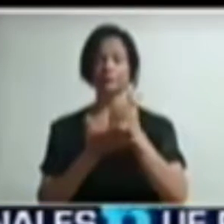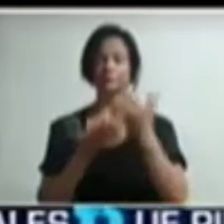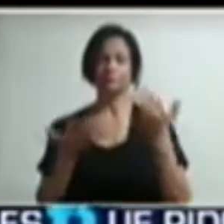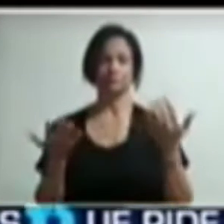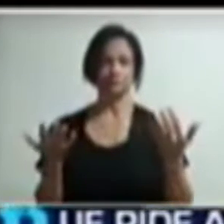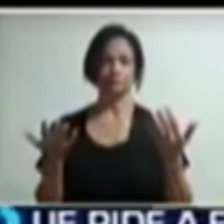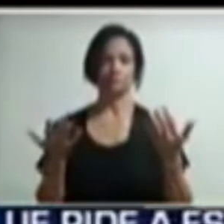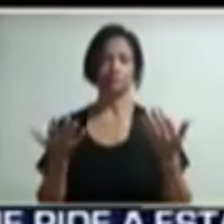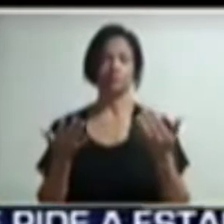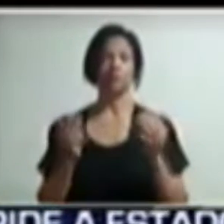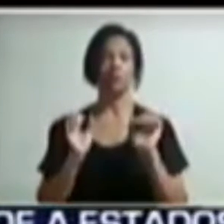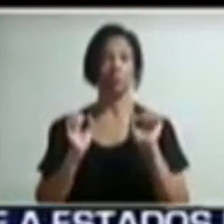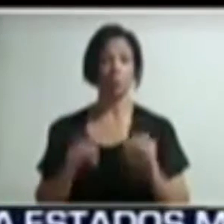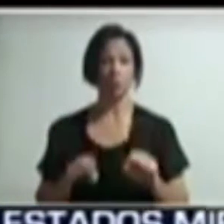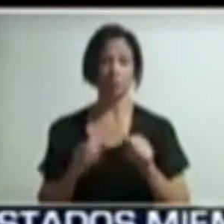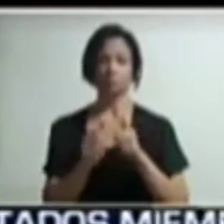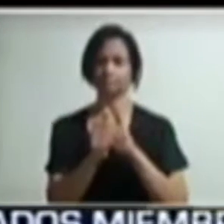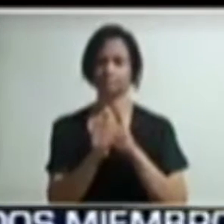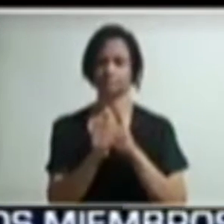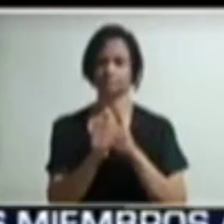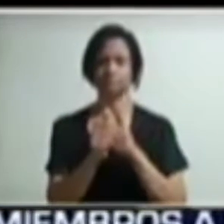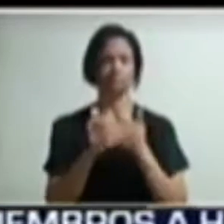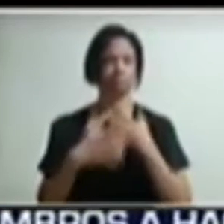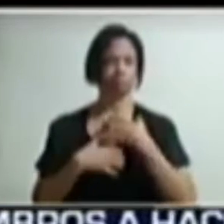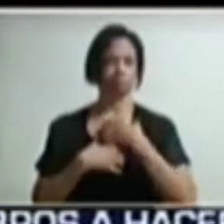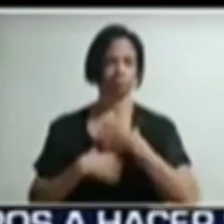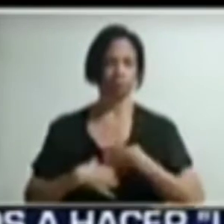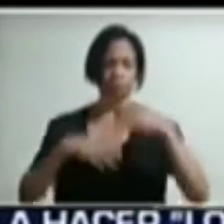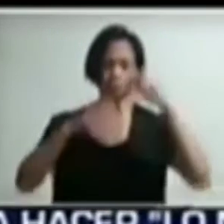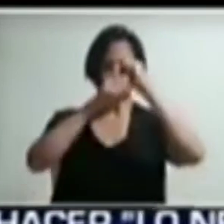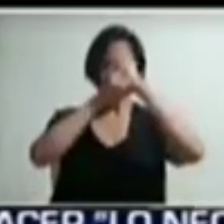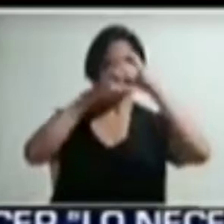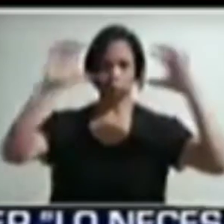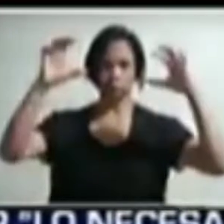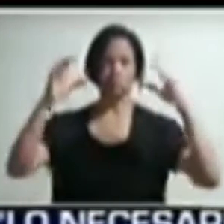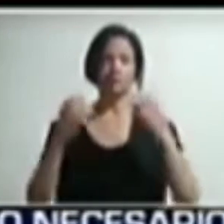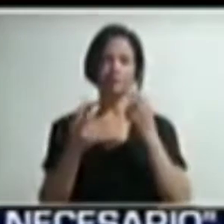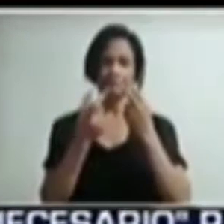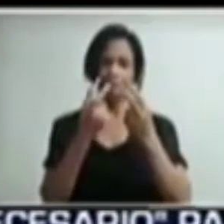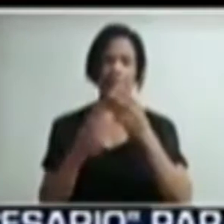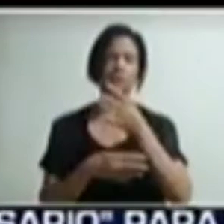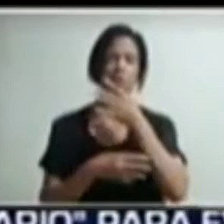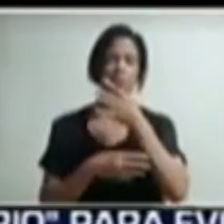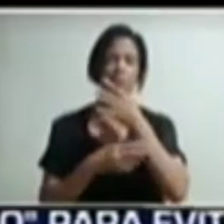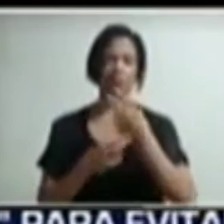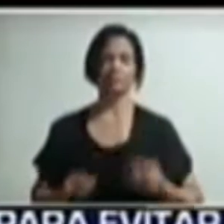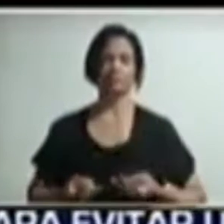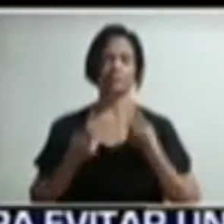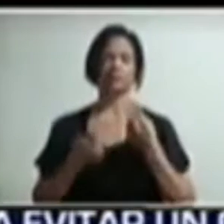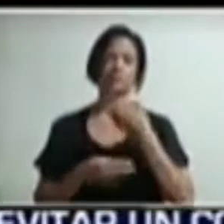permita cumplir un anhelado sueño, ver a su madre vivir en mejores